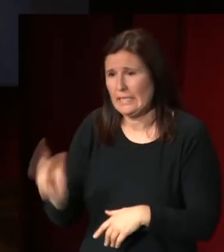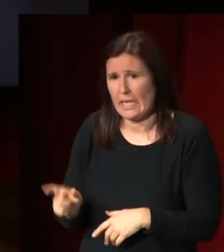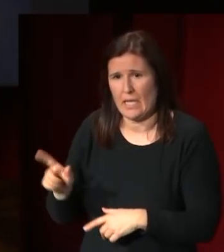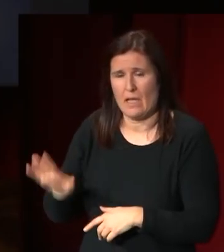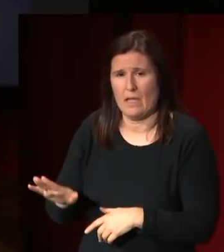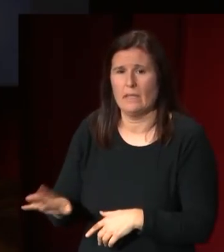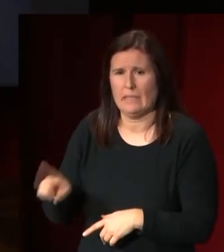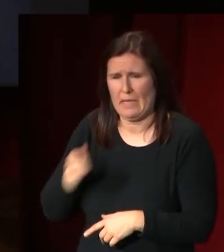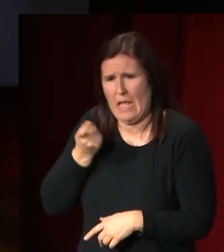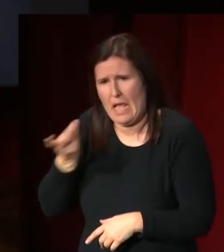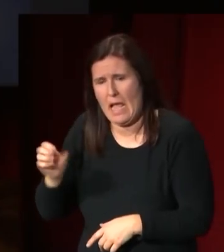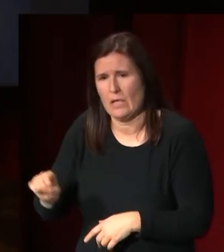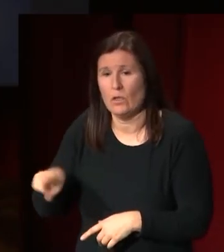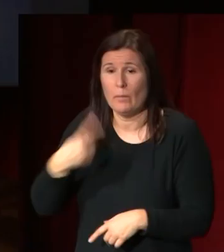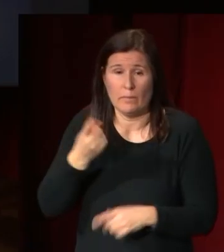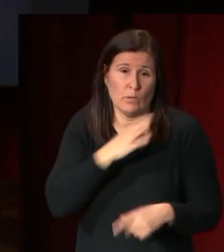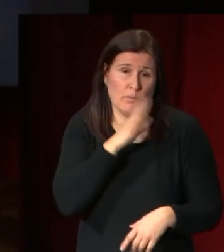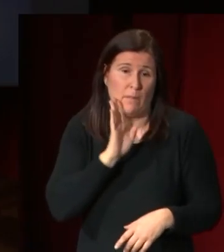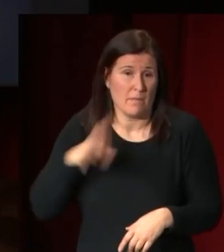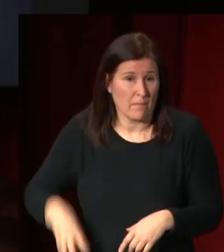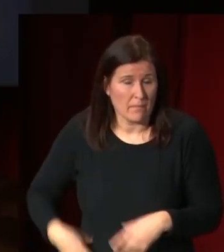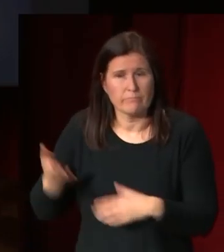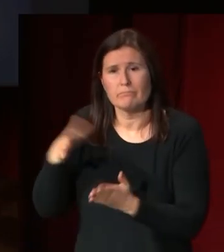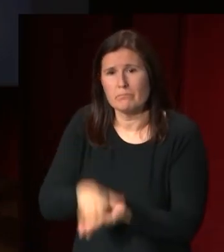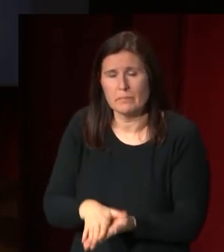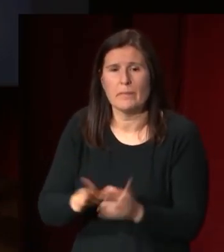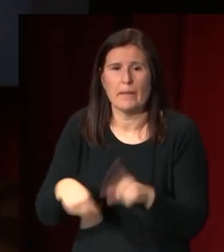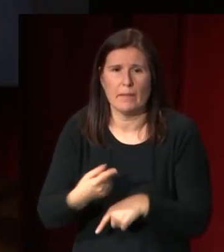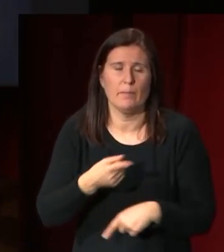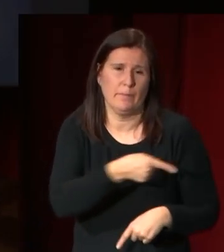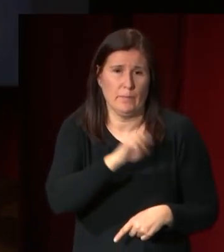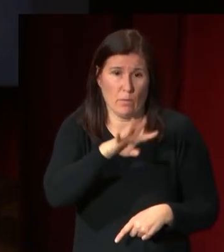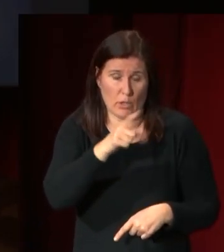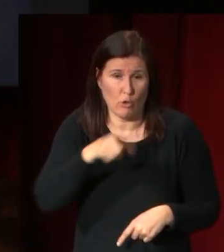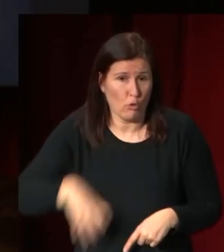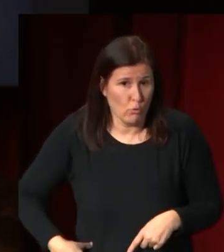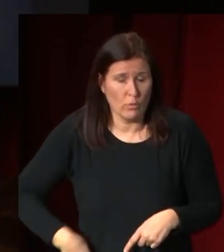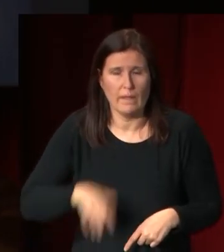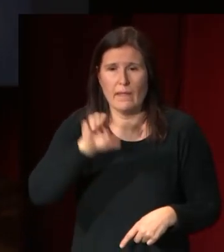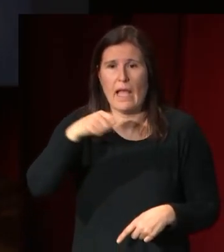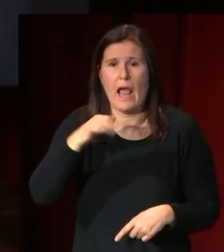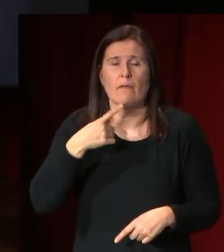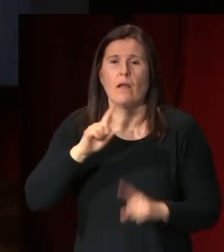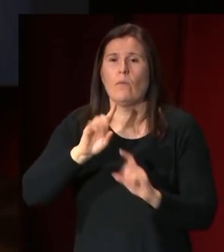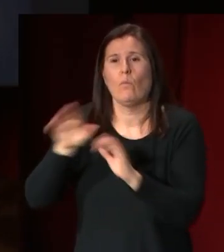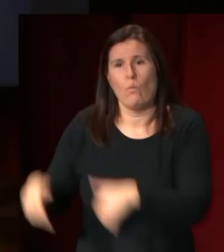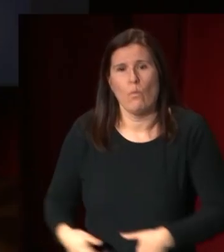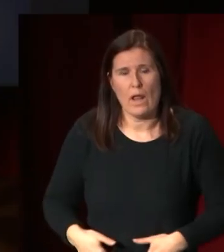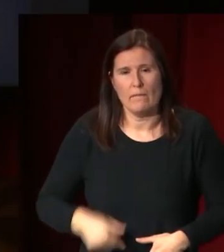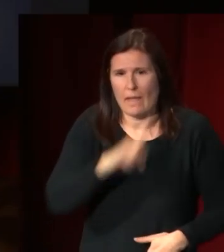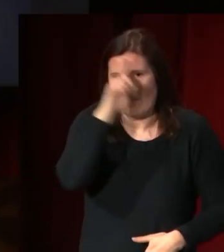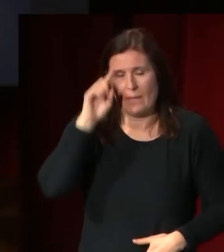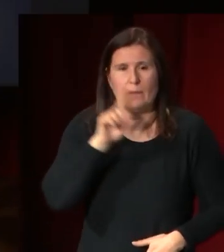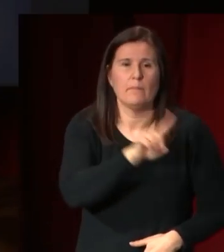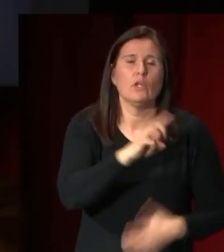la marquesa muere y todavía el decimocuarto duque de Alba no volverá a Madrid hasta 1821